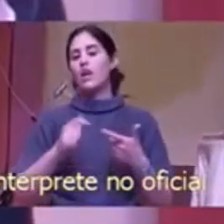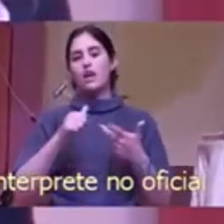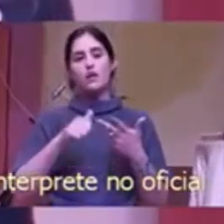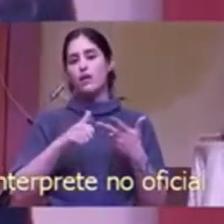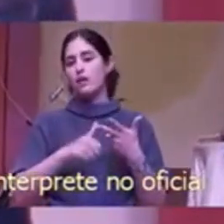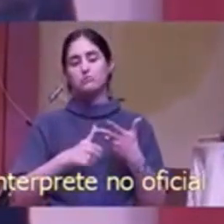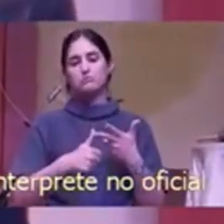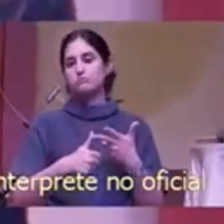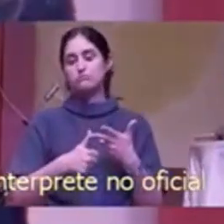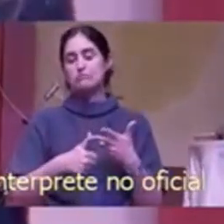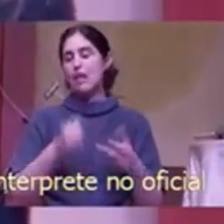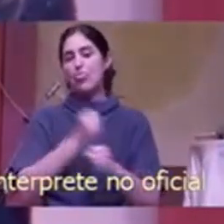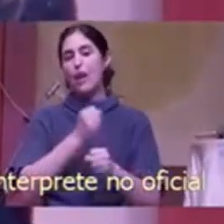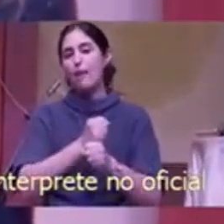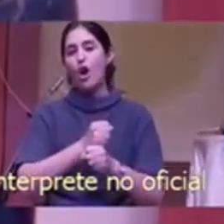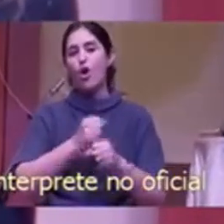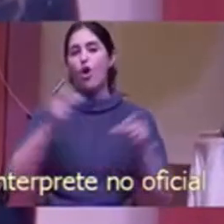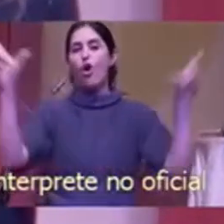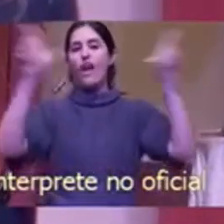Los ministerios de internet.